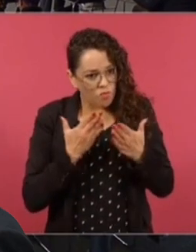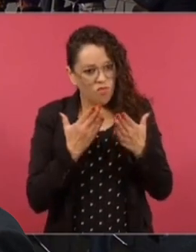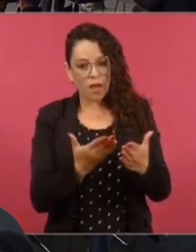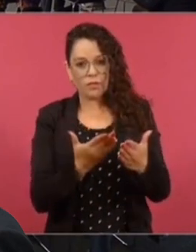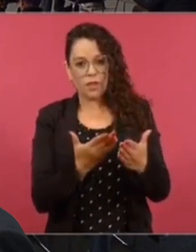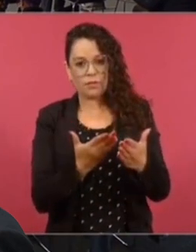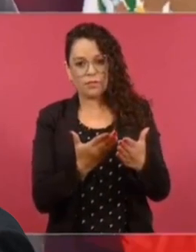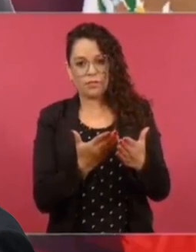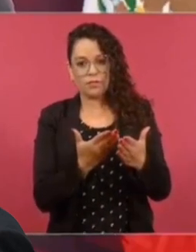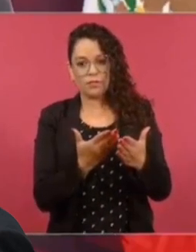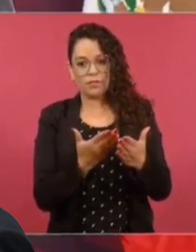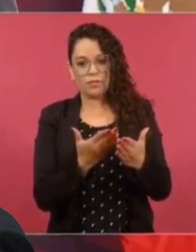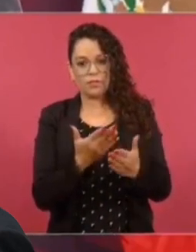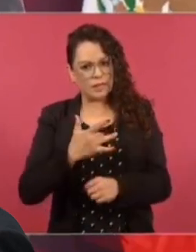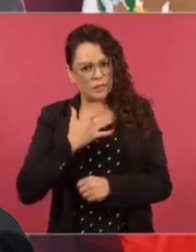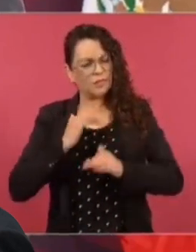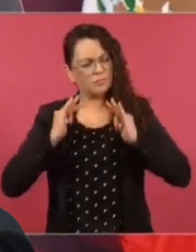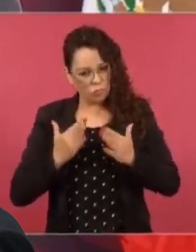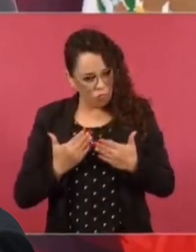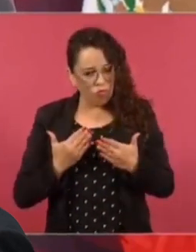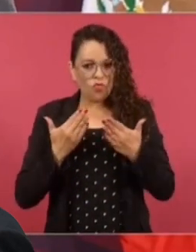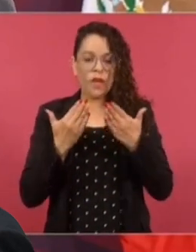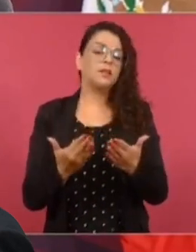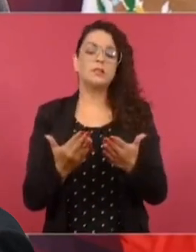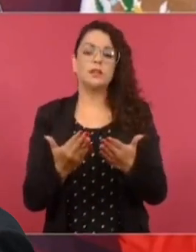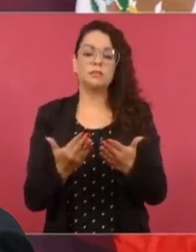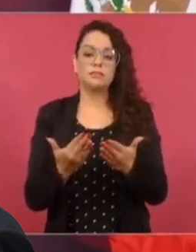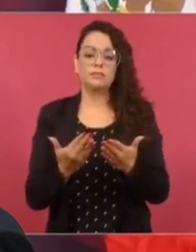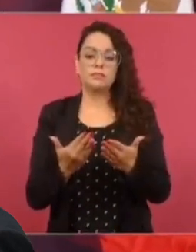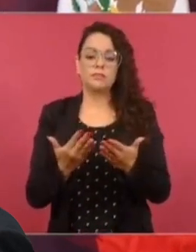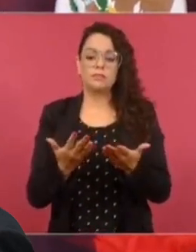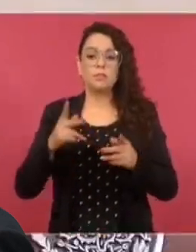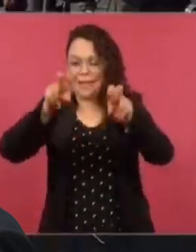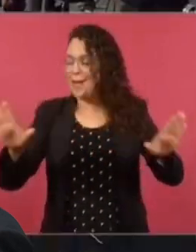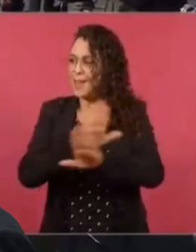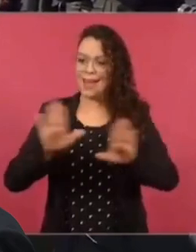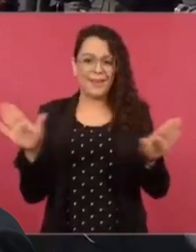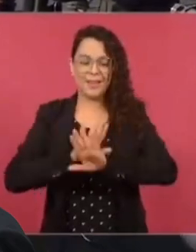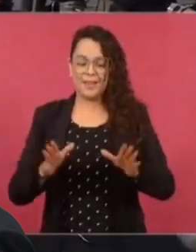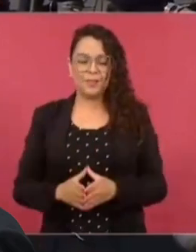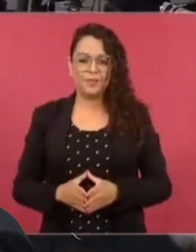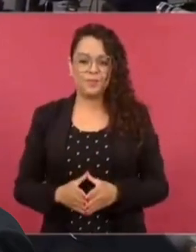confiar en los sentimientos, la opinión del pueblo.